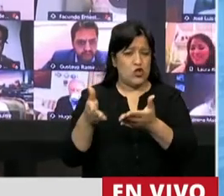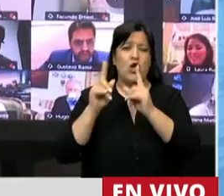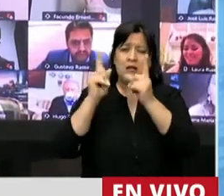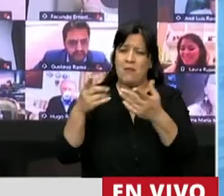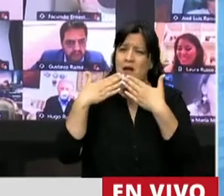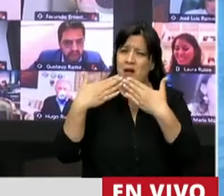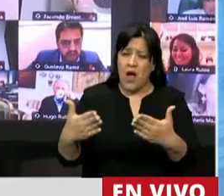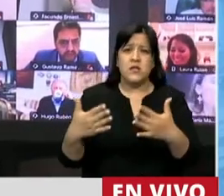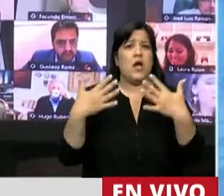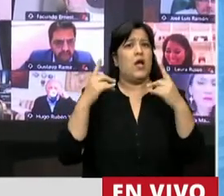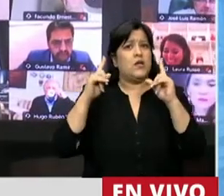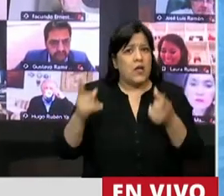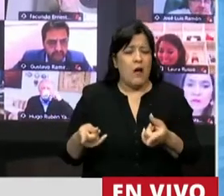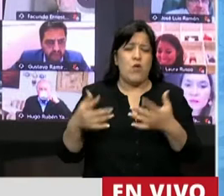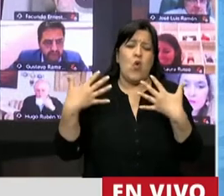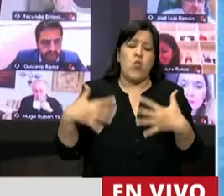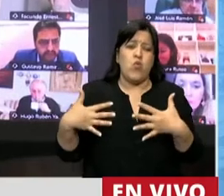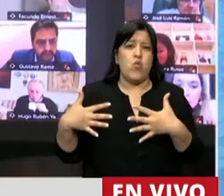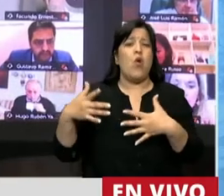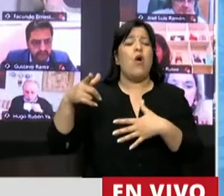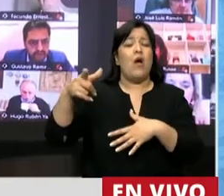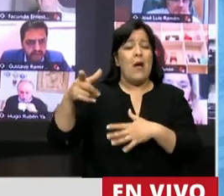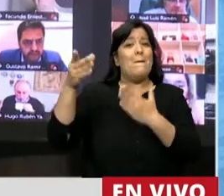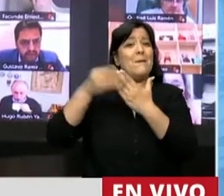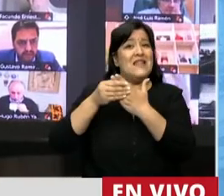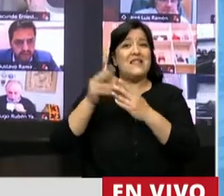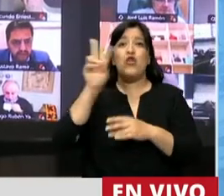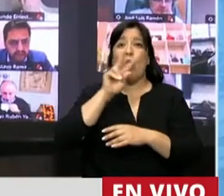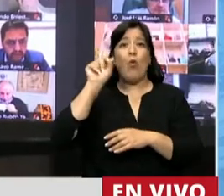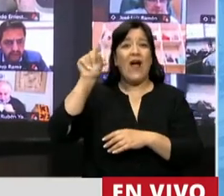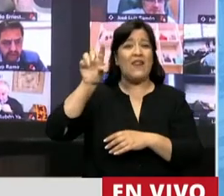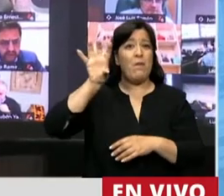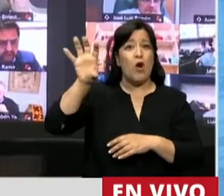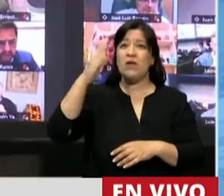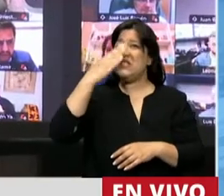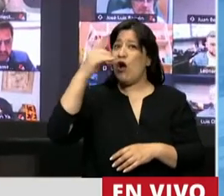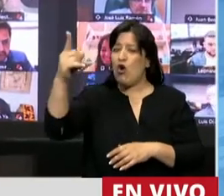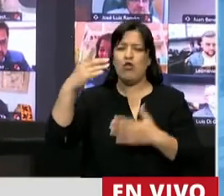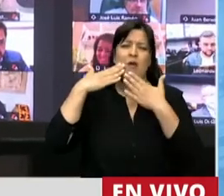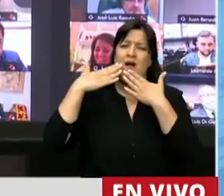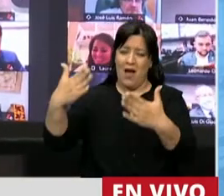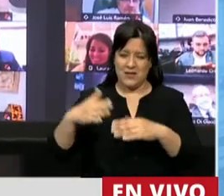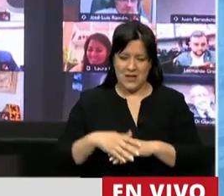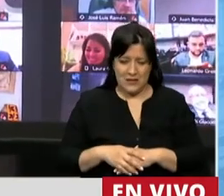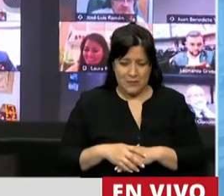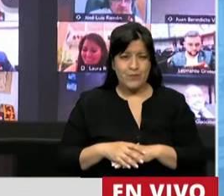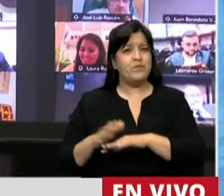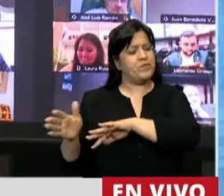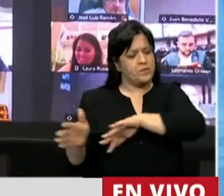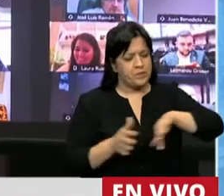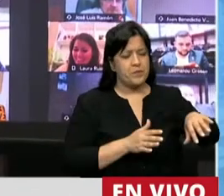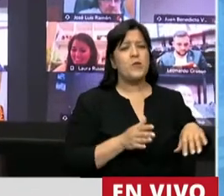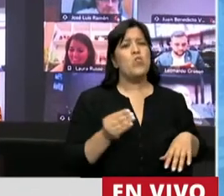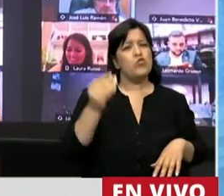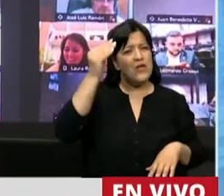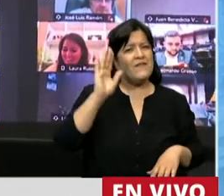aporte del Ministerio de la Mujer de Córdoba. Presidente, muchas veces se dice que los políticos